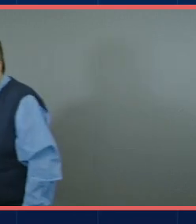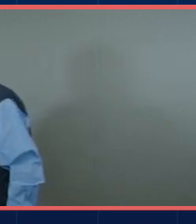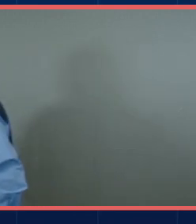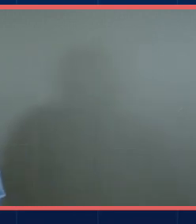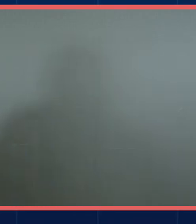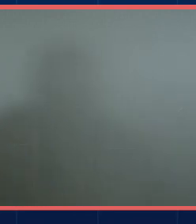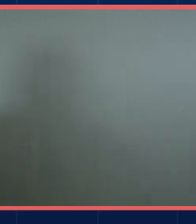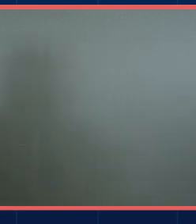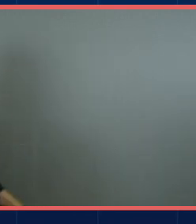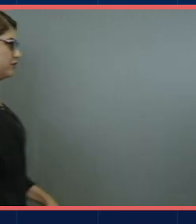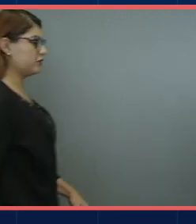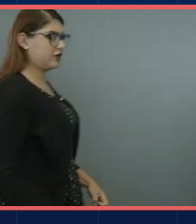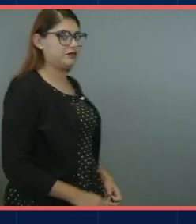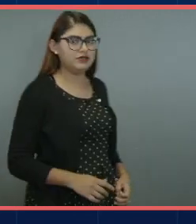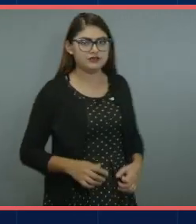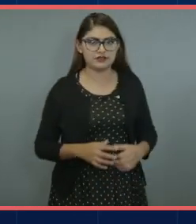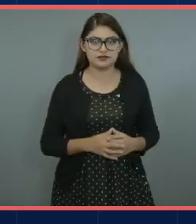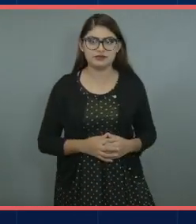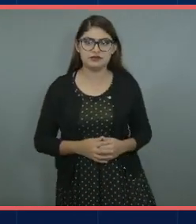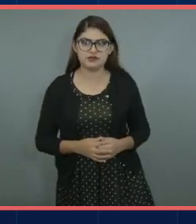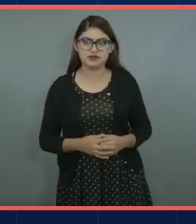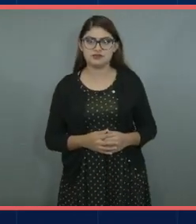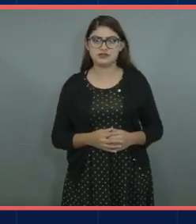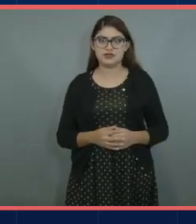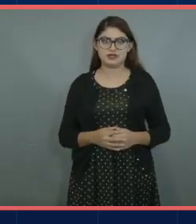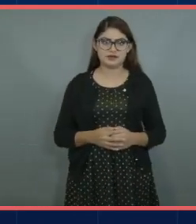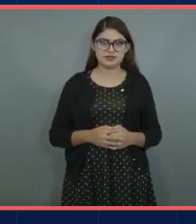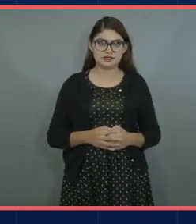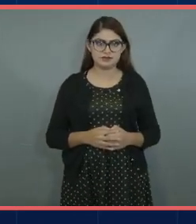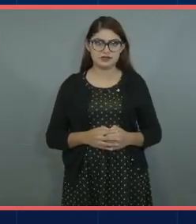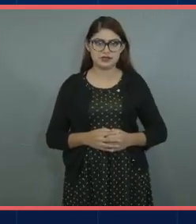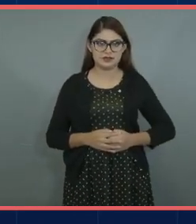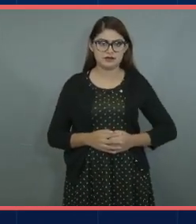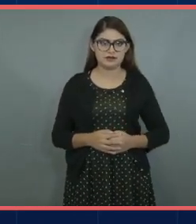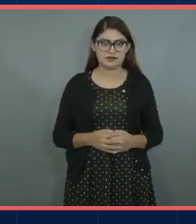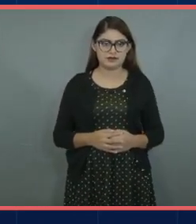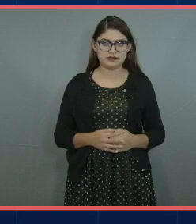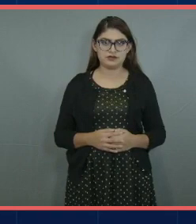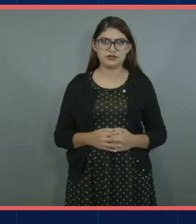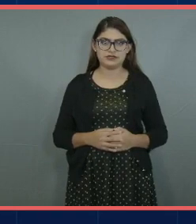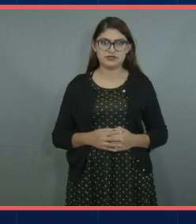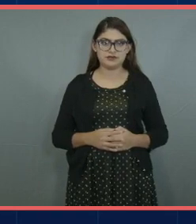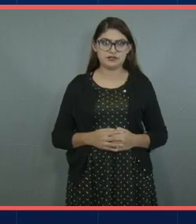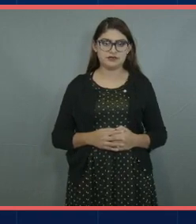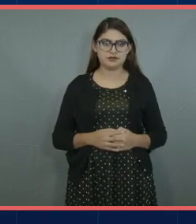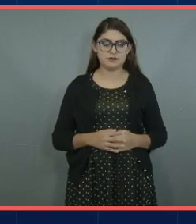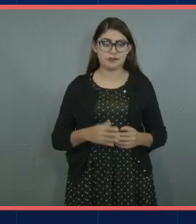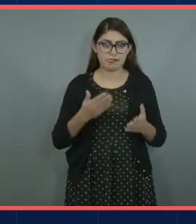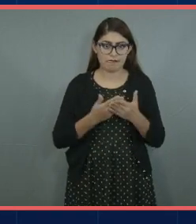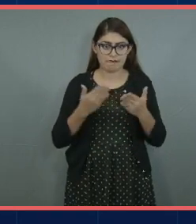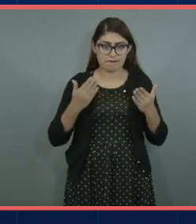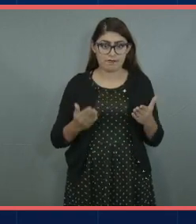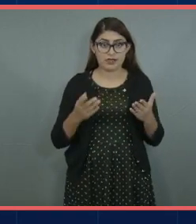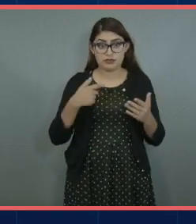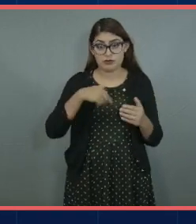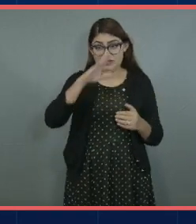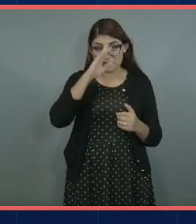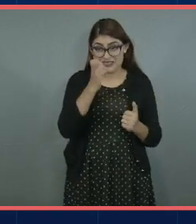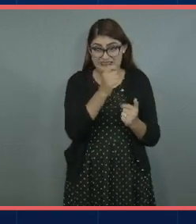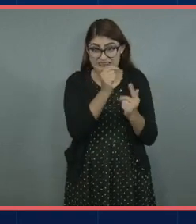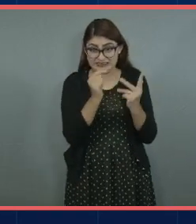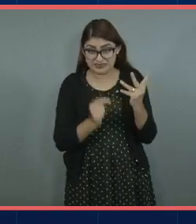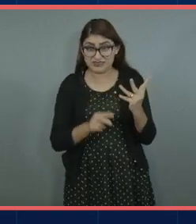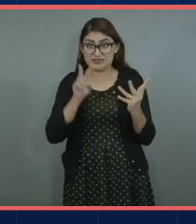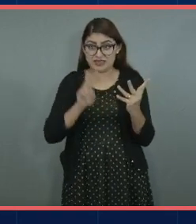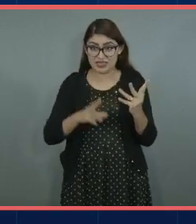contigo creo que has dicho una cosa muy bonita que se la tienen que creer y yo creo que es una de las claves del éxito todos los que están aquí